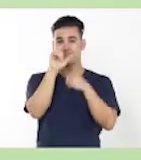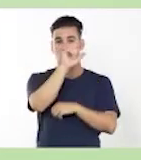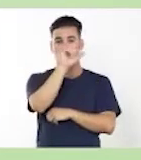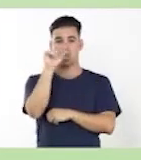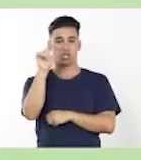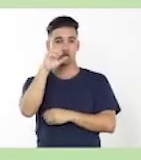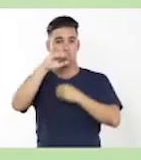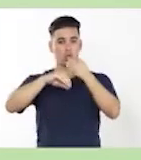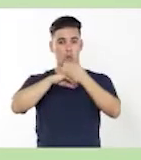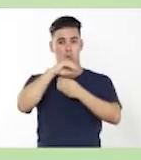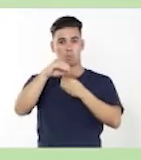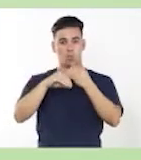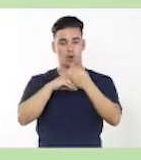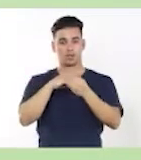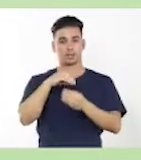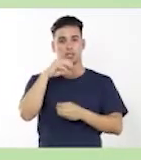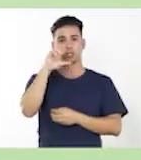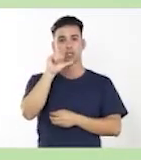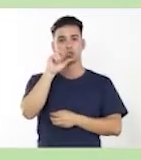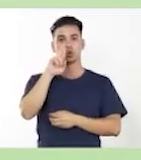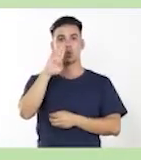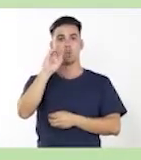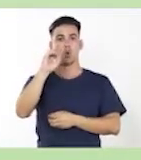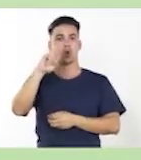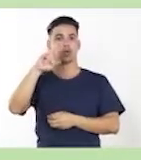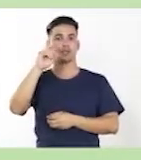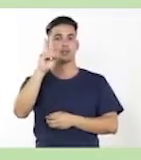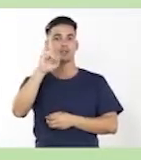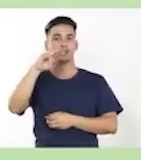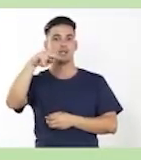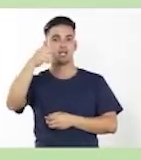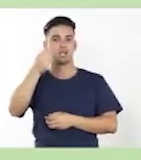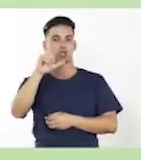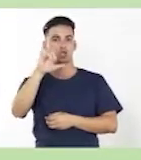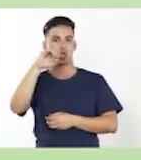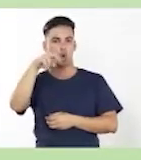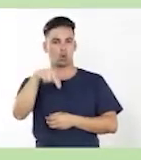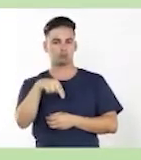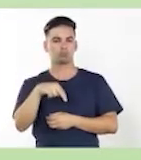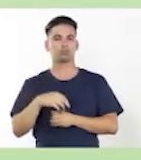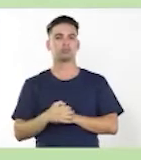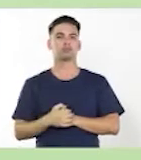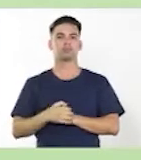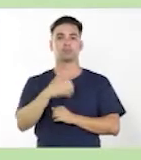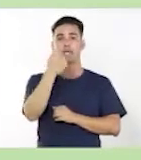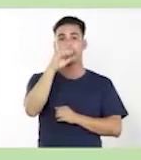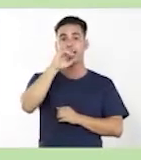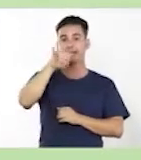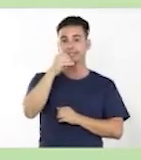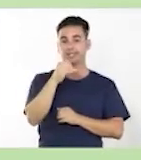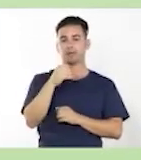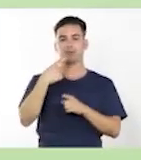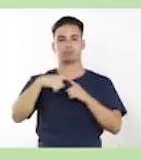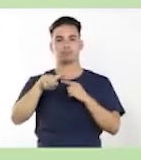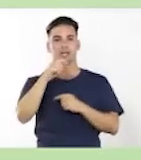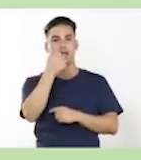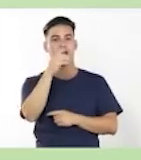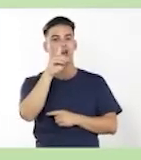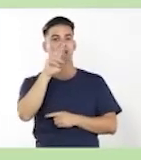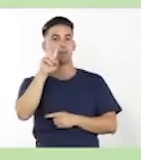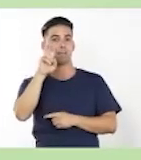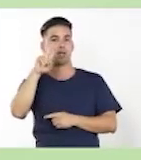Identificar las oraciones compuestas por subordinación adjetiva y adverbial. Y paro aquí. Solamente